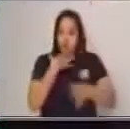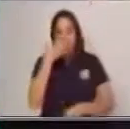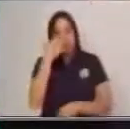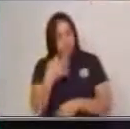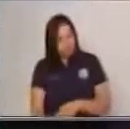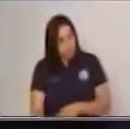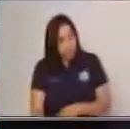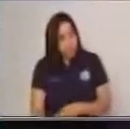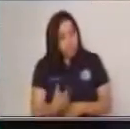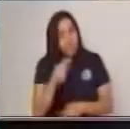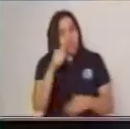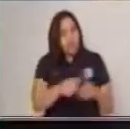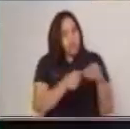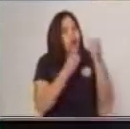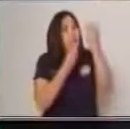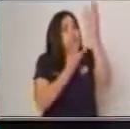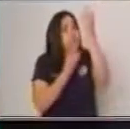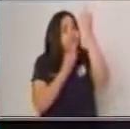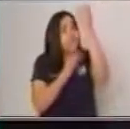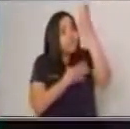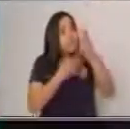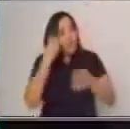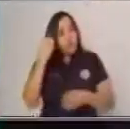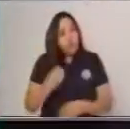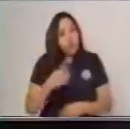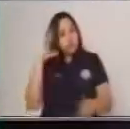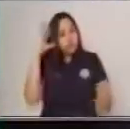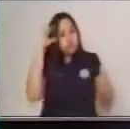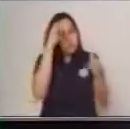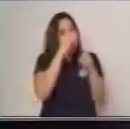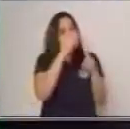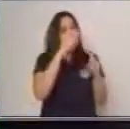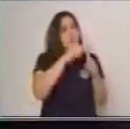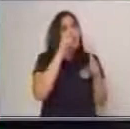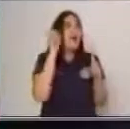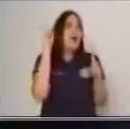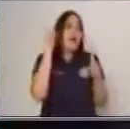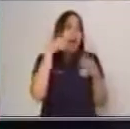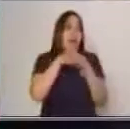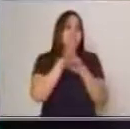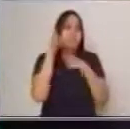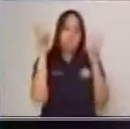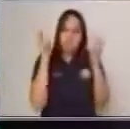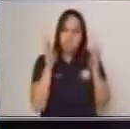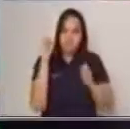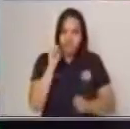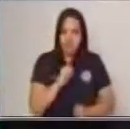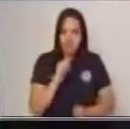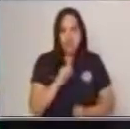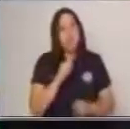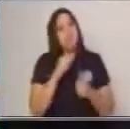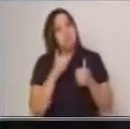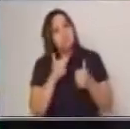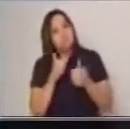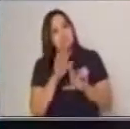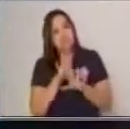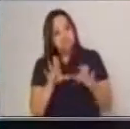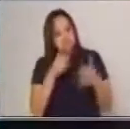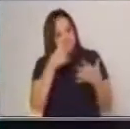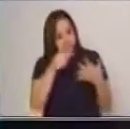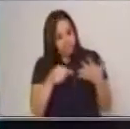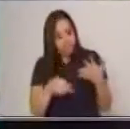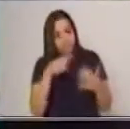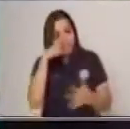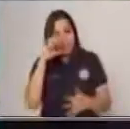y real, información objetiva de un tema. Perfecto, estamos aplicando muy bien ahora los tipos de texto.